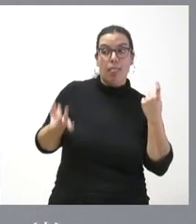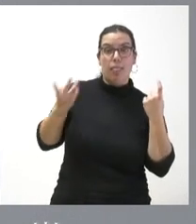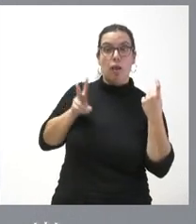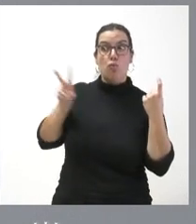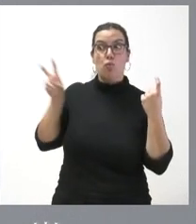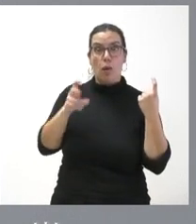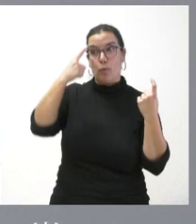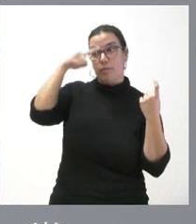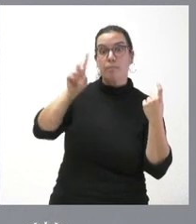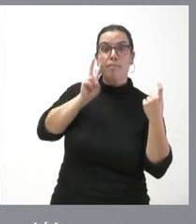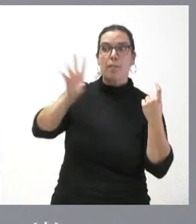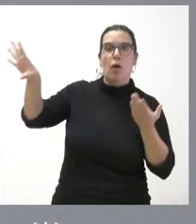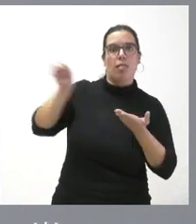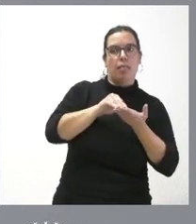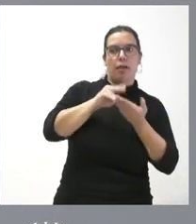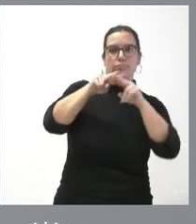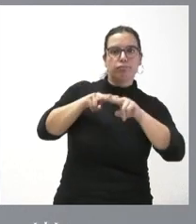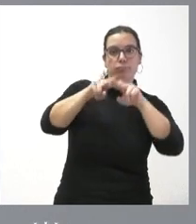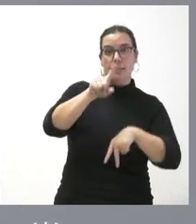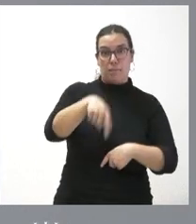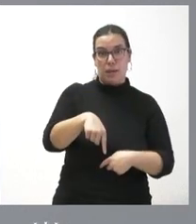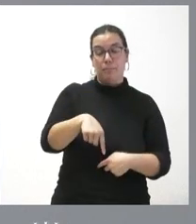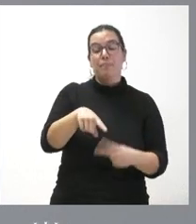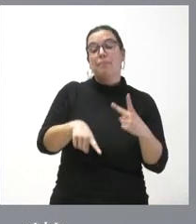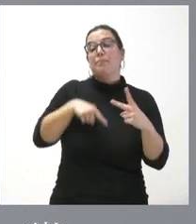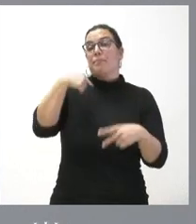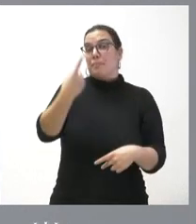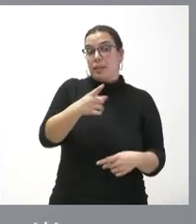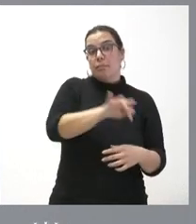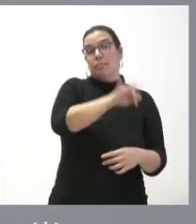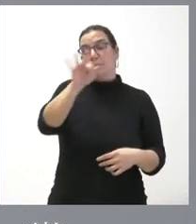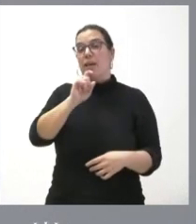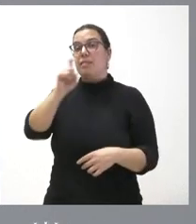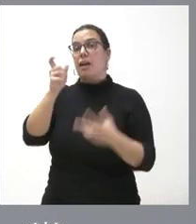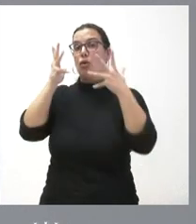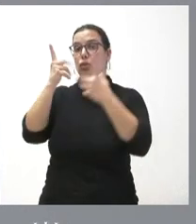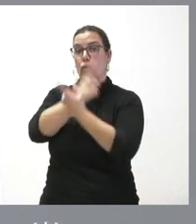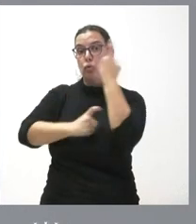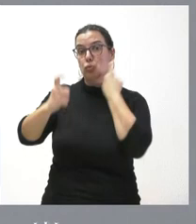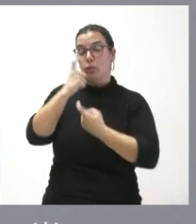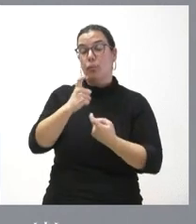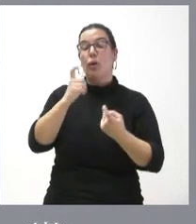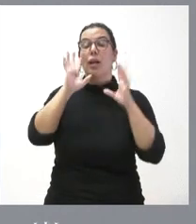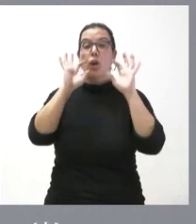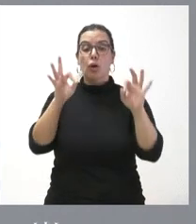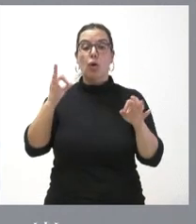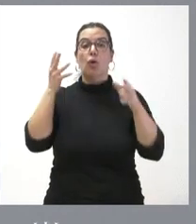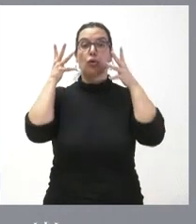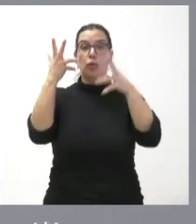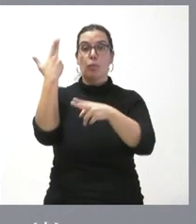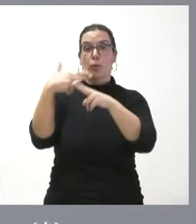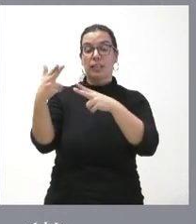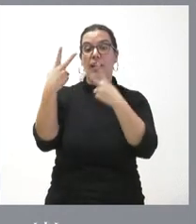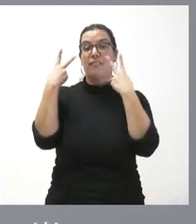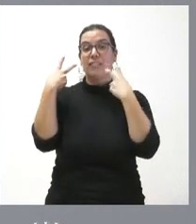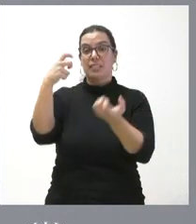hoy y que se pueda poner en práctica esto a su vez se comunicará al consejo consultivo y naturalmente que en el consejo de política fiscal y financiera donde